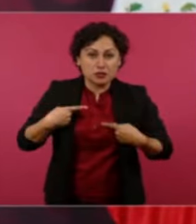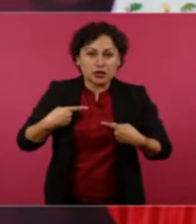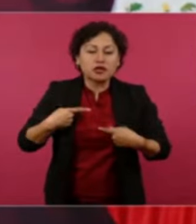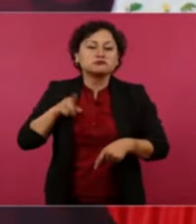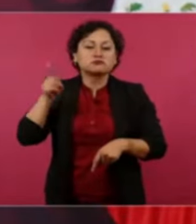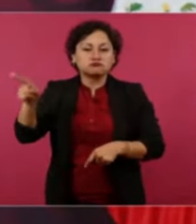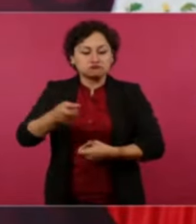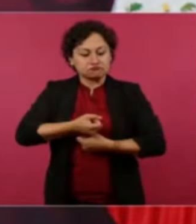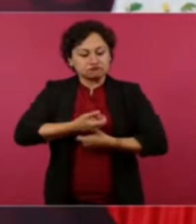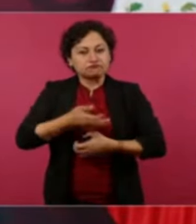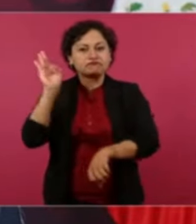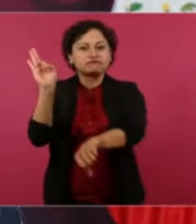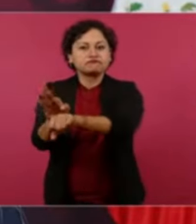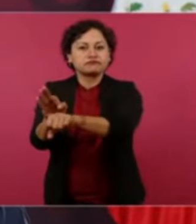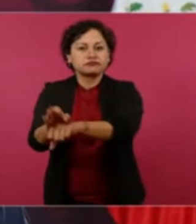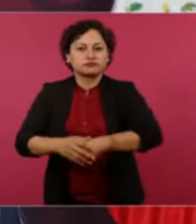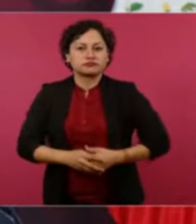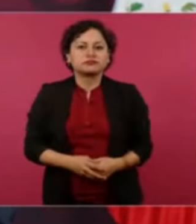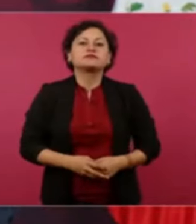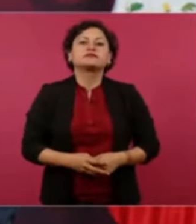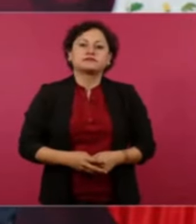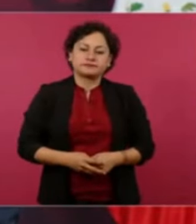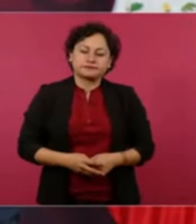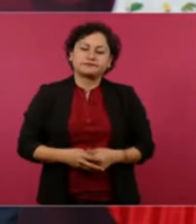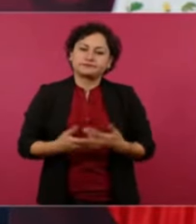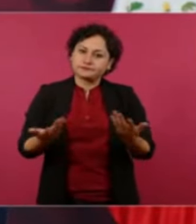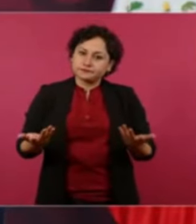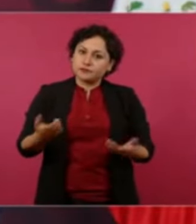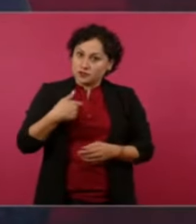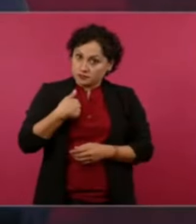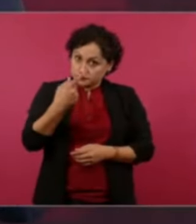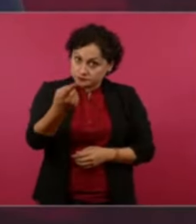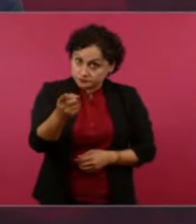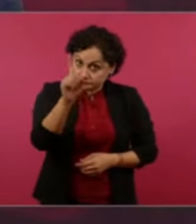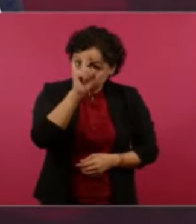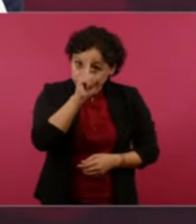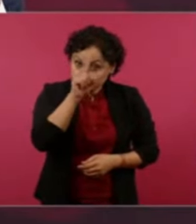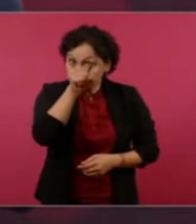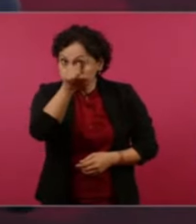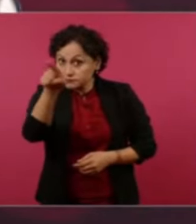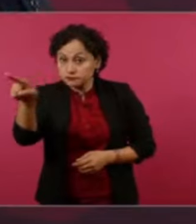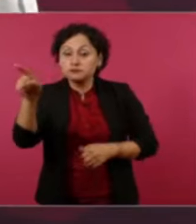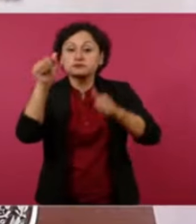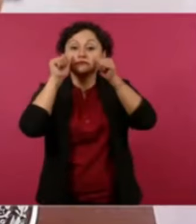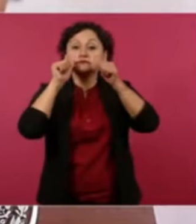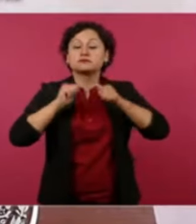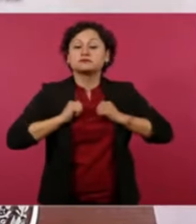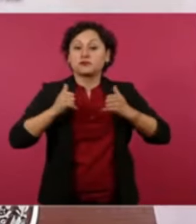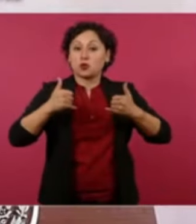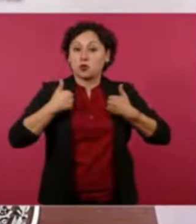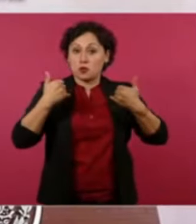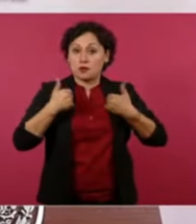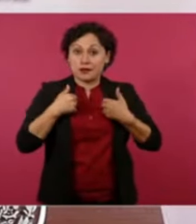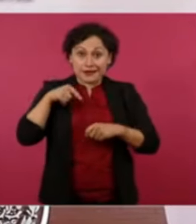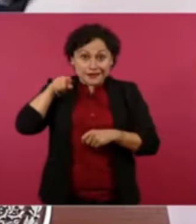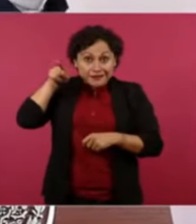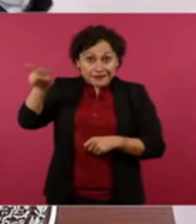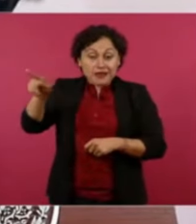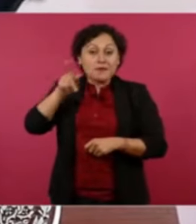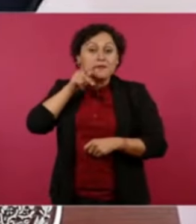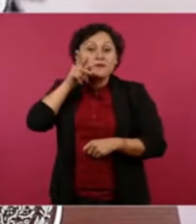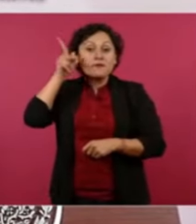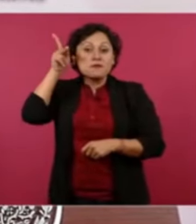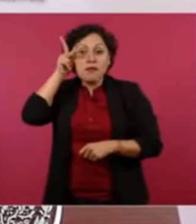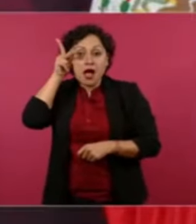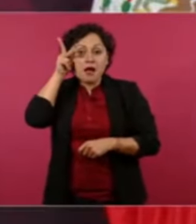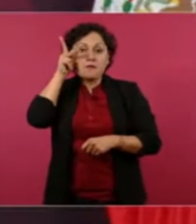Yo recomiendo a los jóvenes que esas homilías, esos discursos los lean todos. Son como cinco